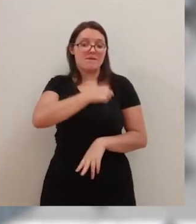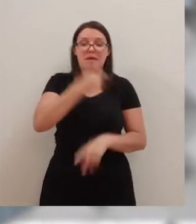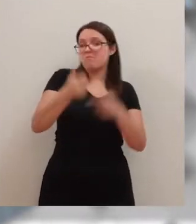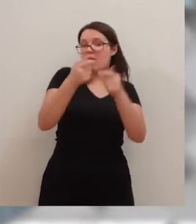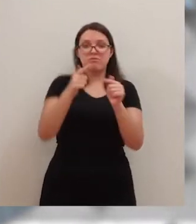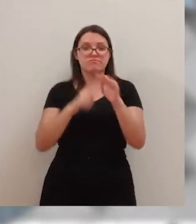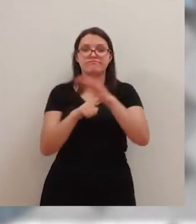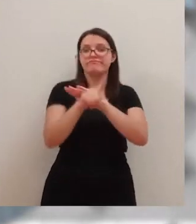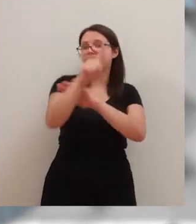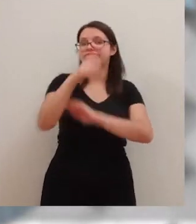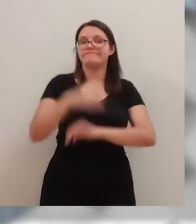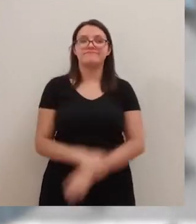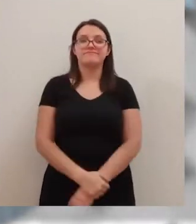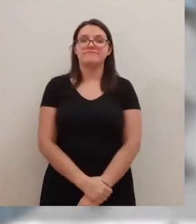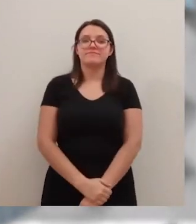desarrollando.